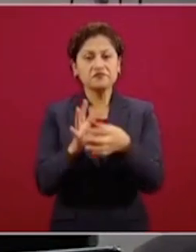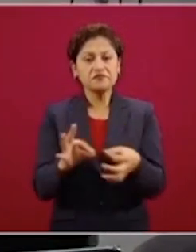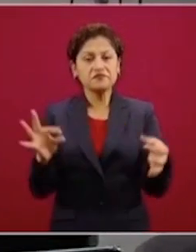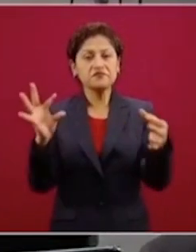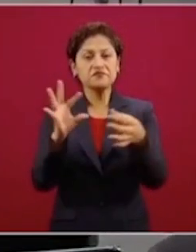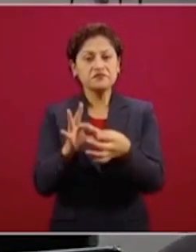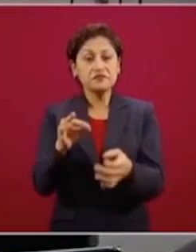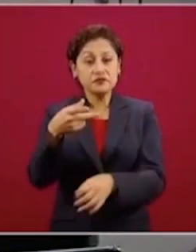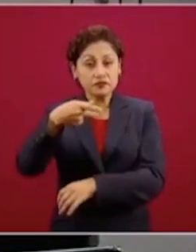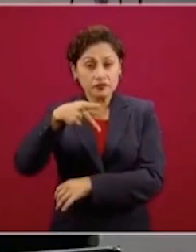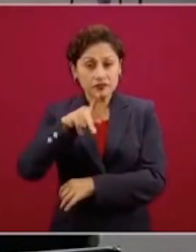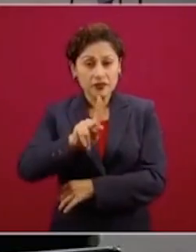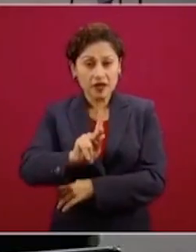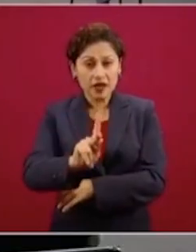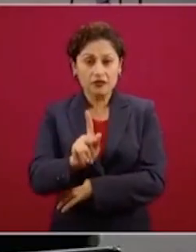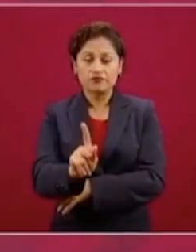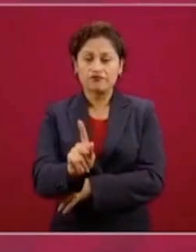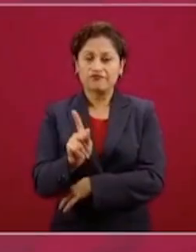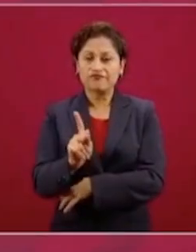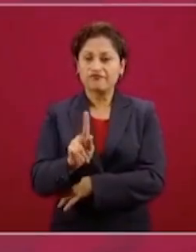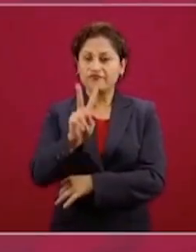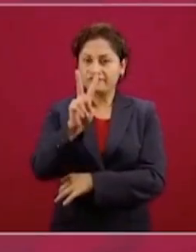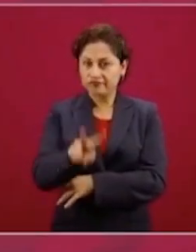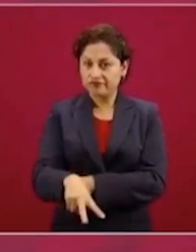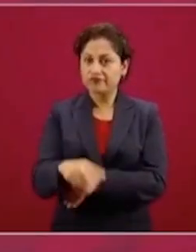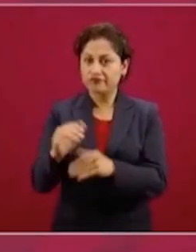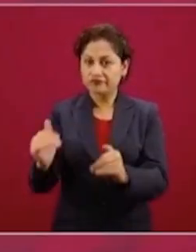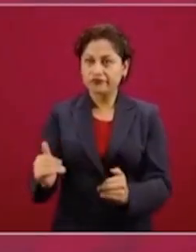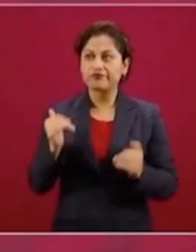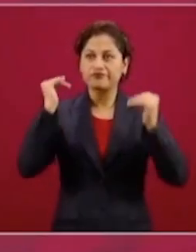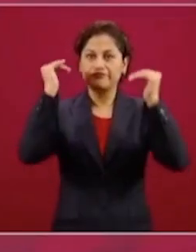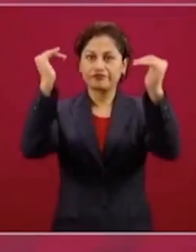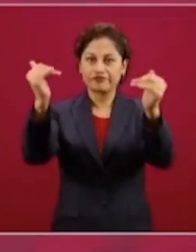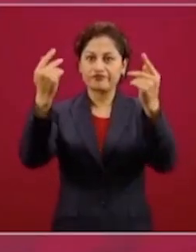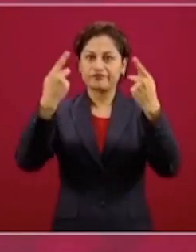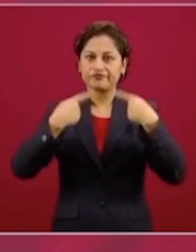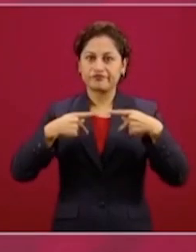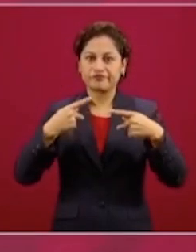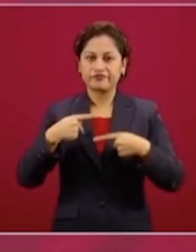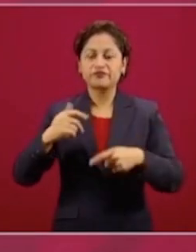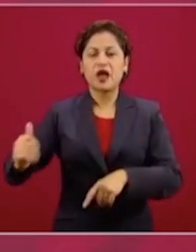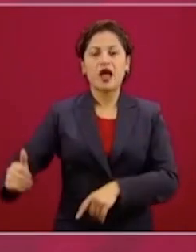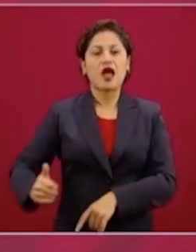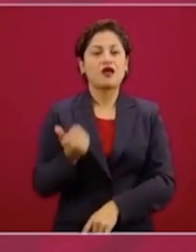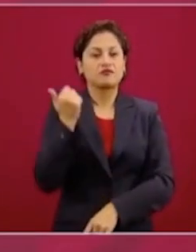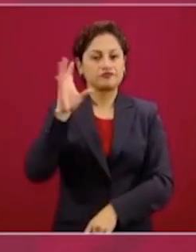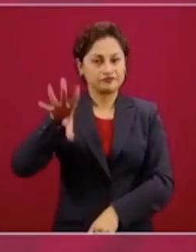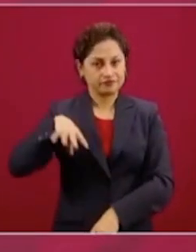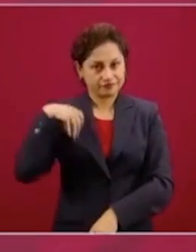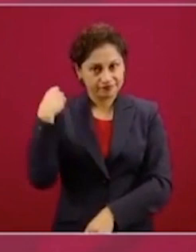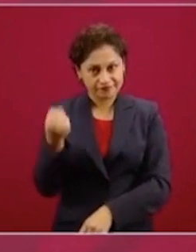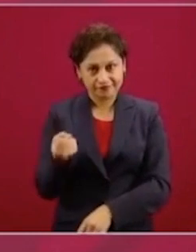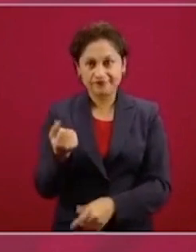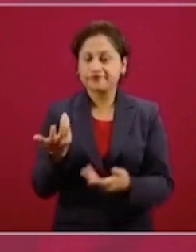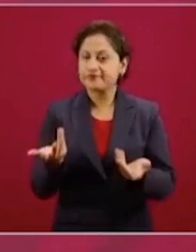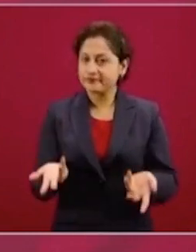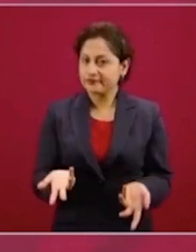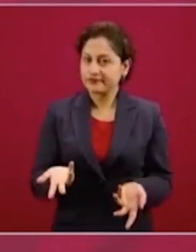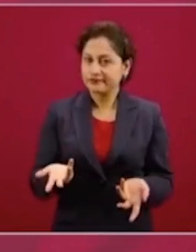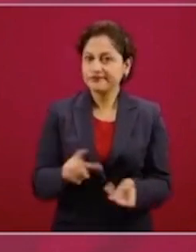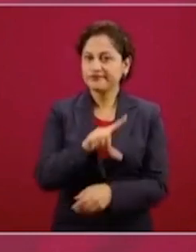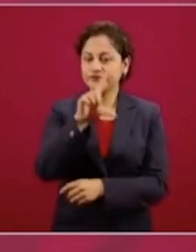sacaran provecho y al final